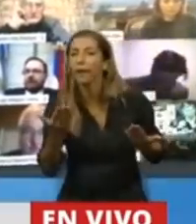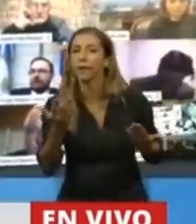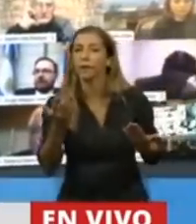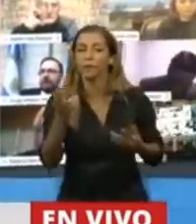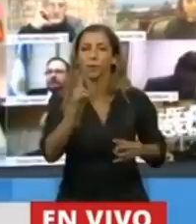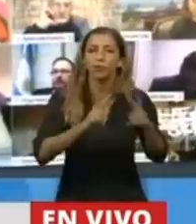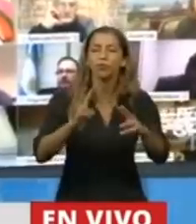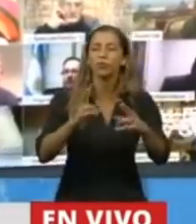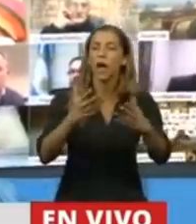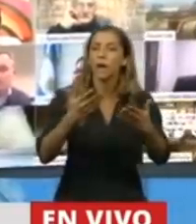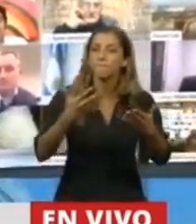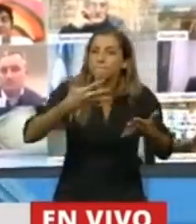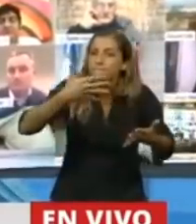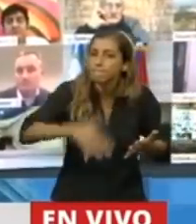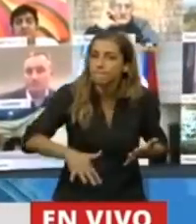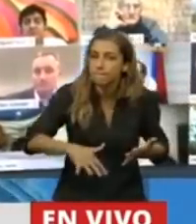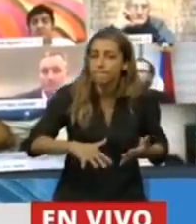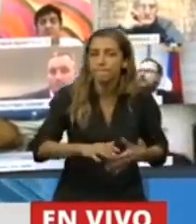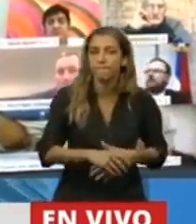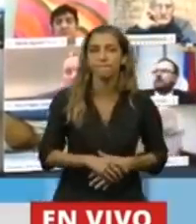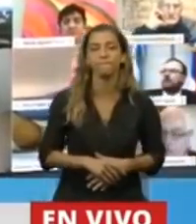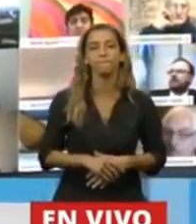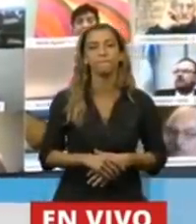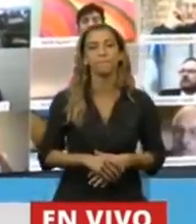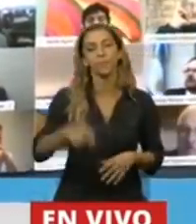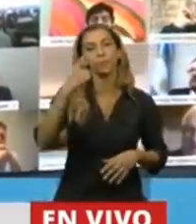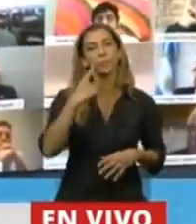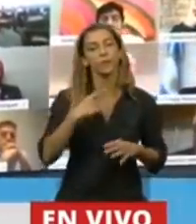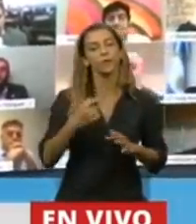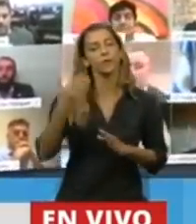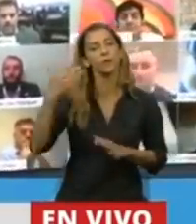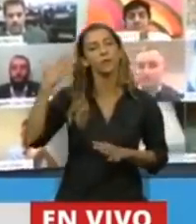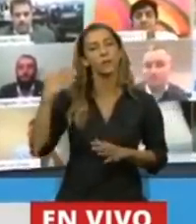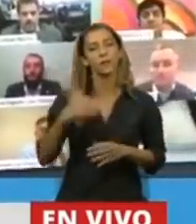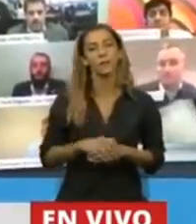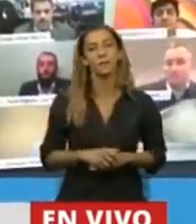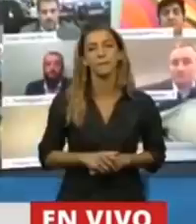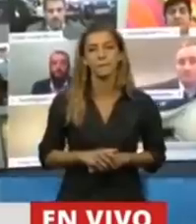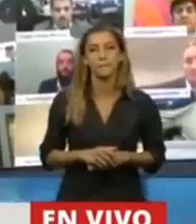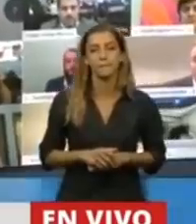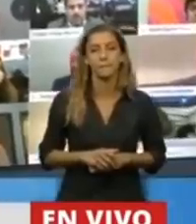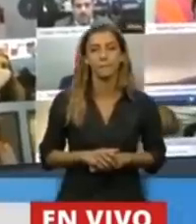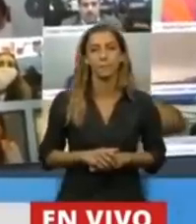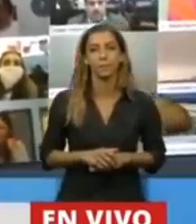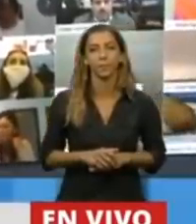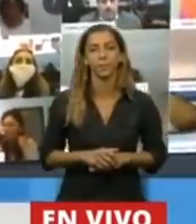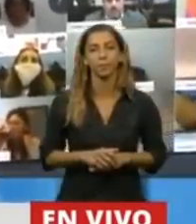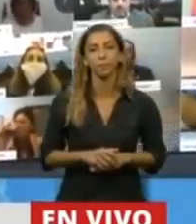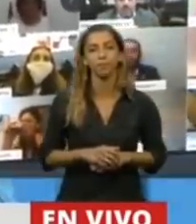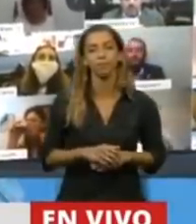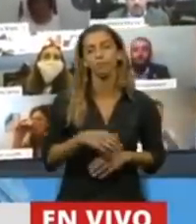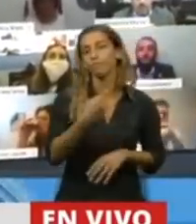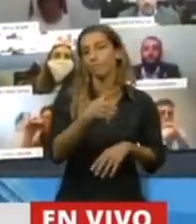que una amiga de la izquierda,